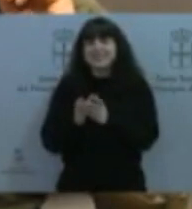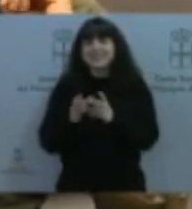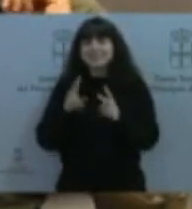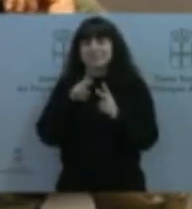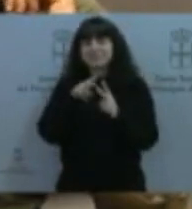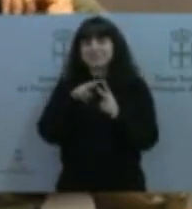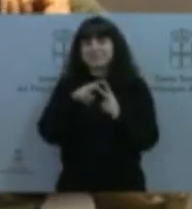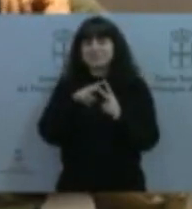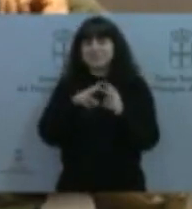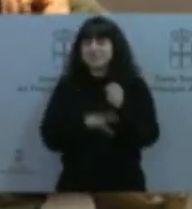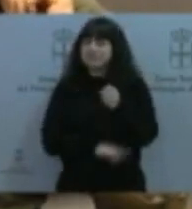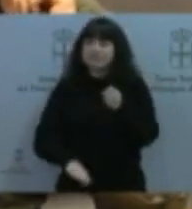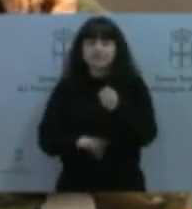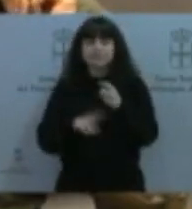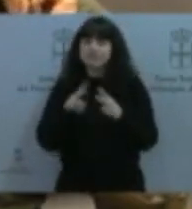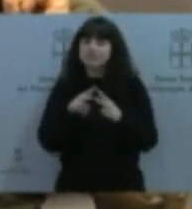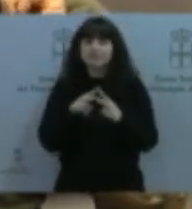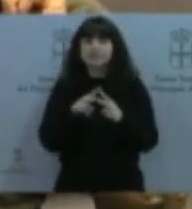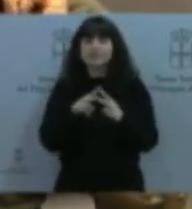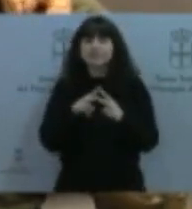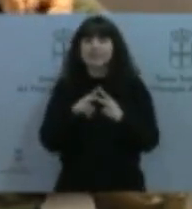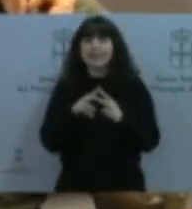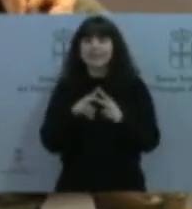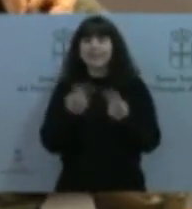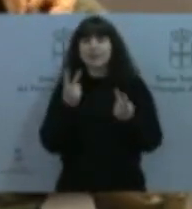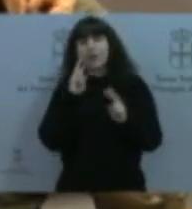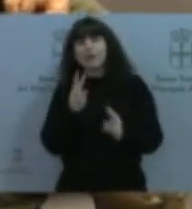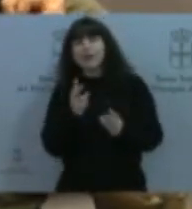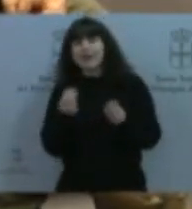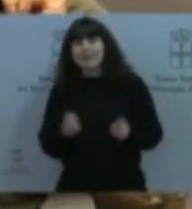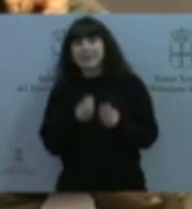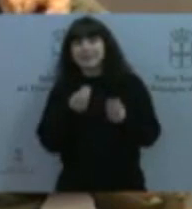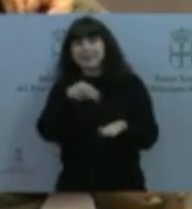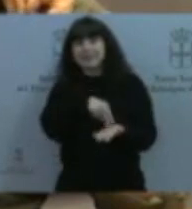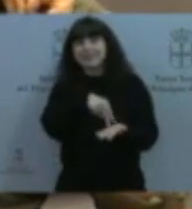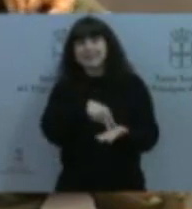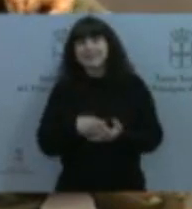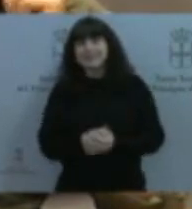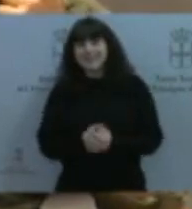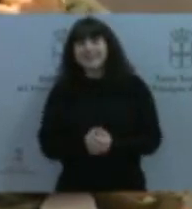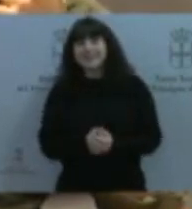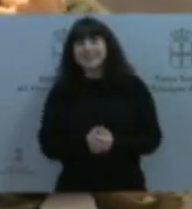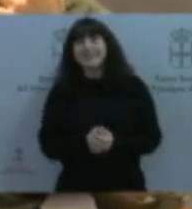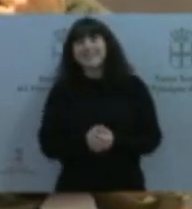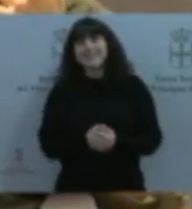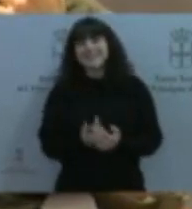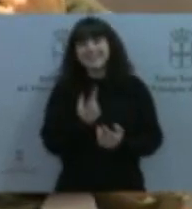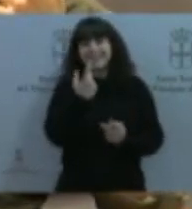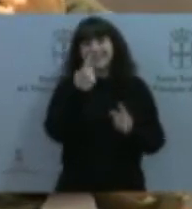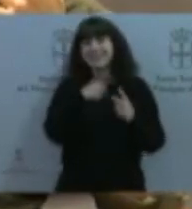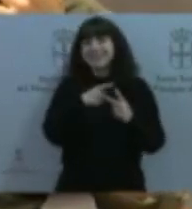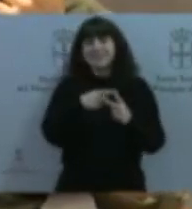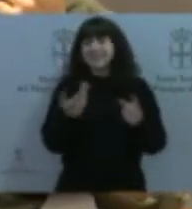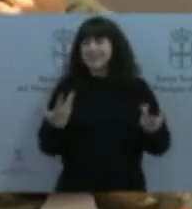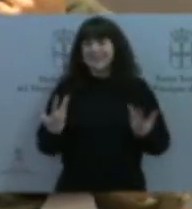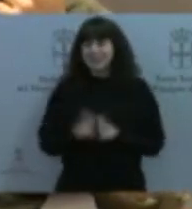invisibles que no forman parte de este hemiciclo. Una persona, pues no nos acompaña ya profesionalmente en el grupo desde